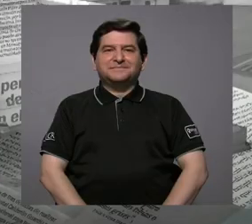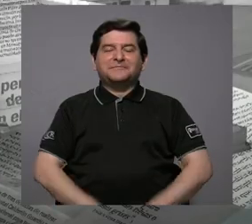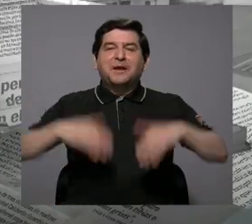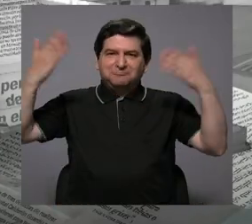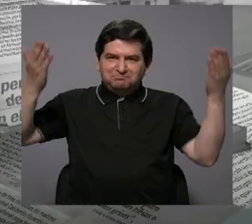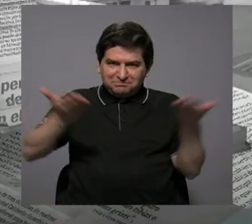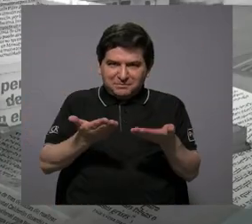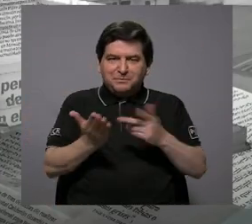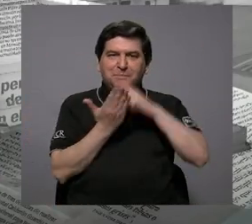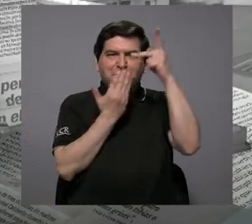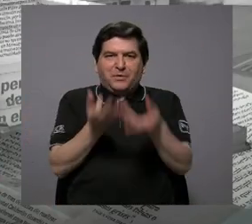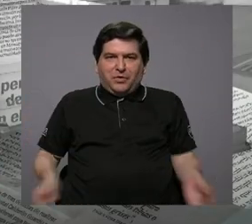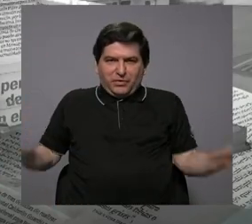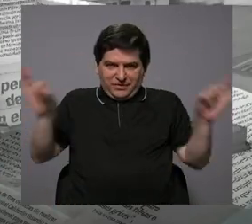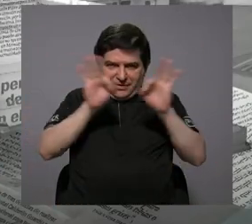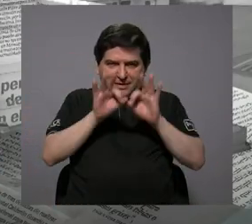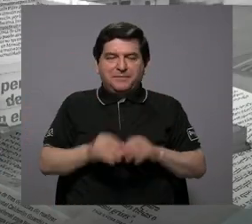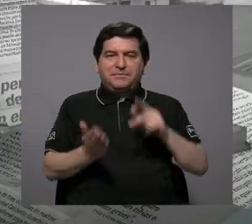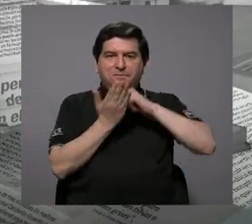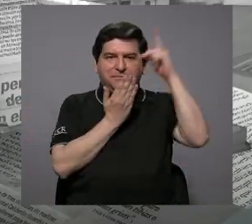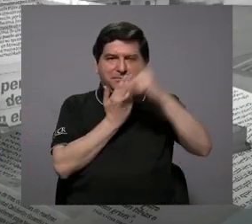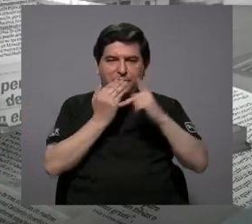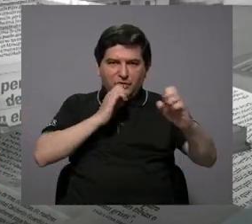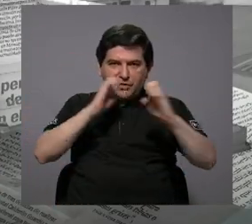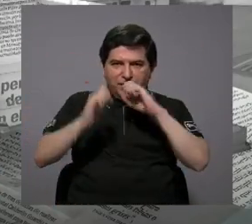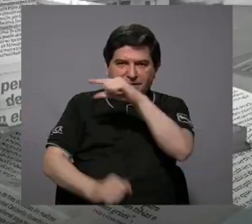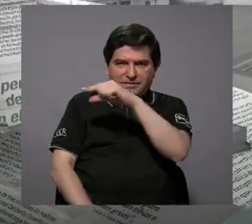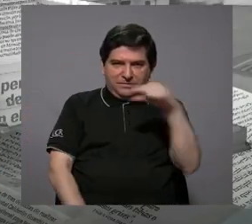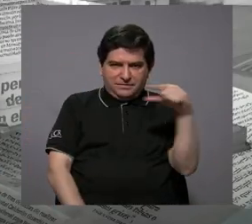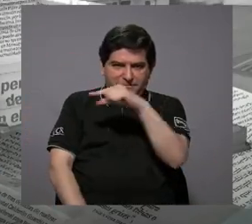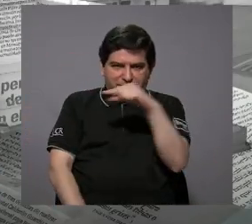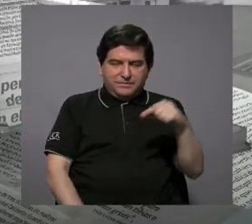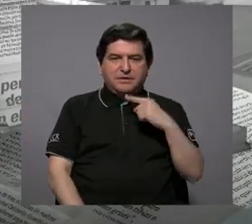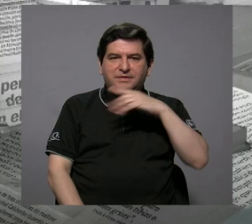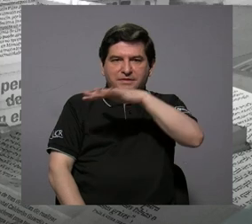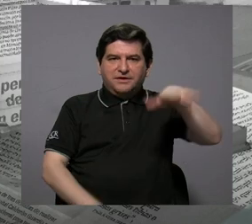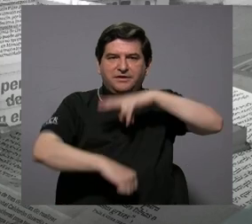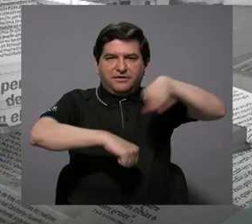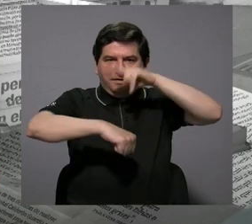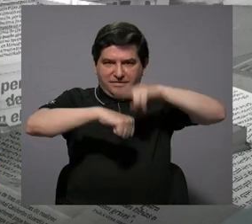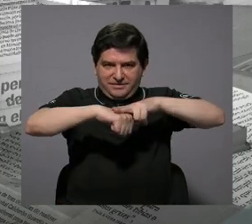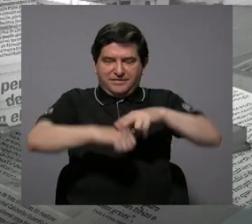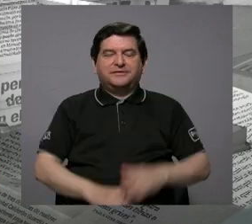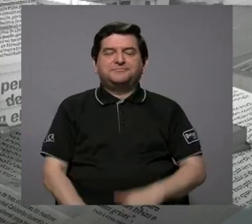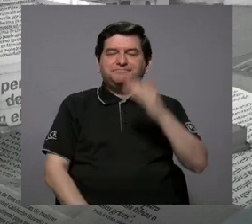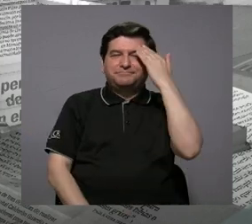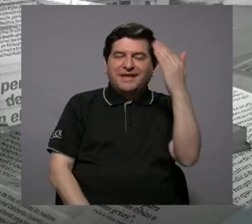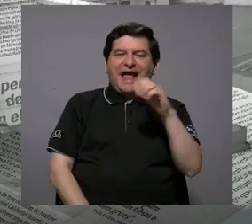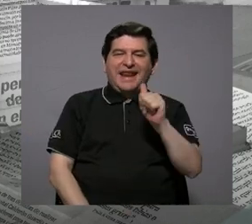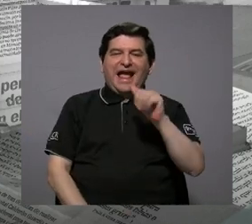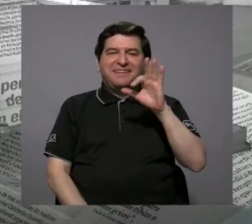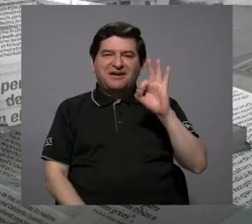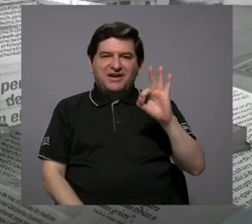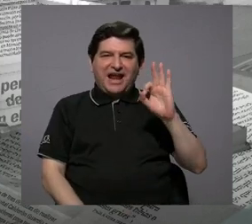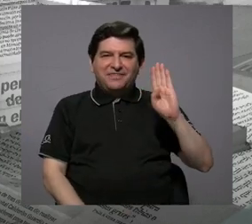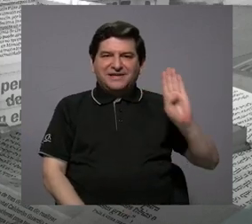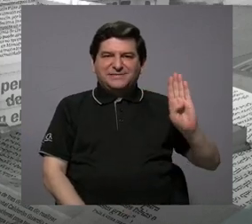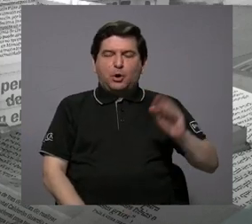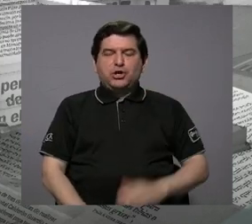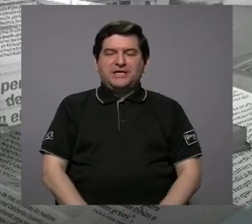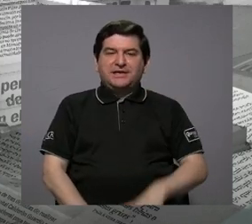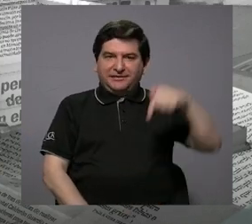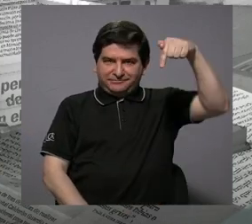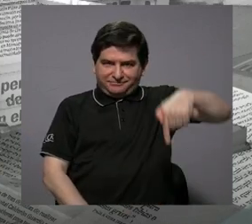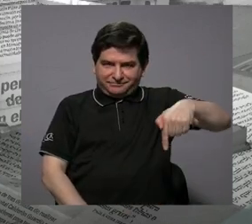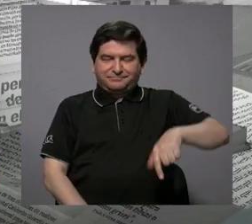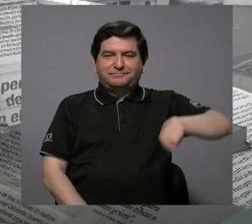Bienvenidos a Lo que importa, un programa de entrevista semanal sobre la realidad nacional. Les saluda Alejandra Fernández Bonilla,